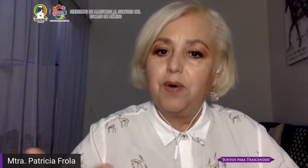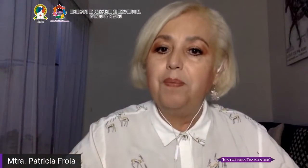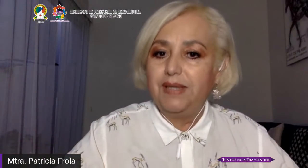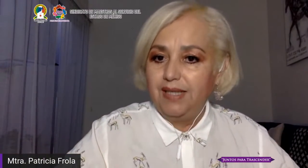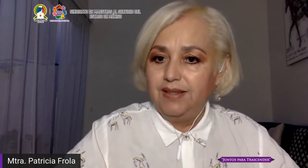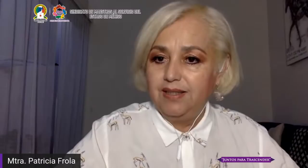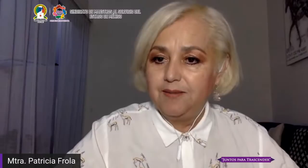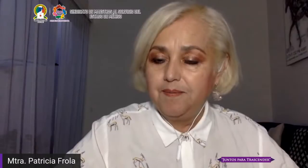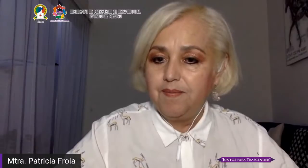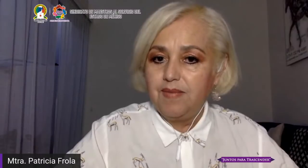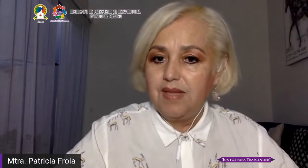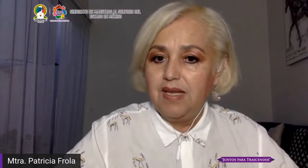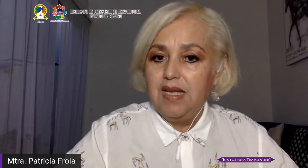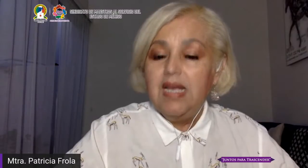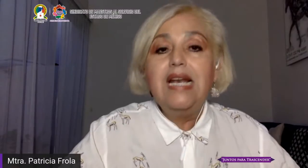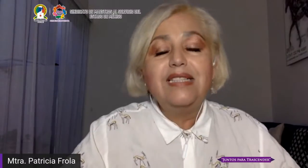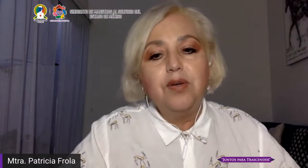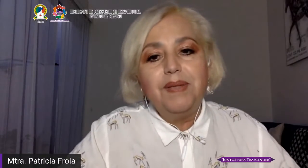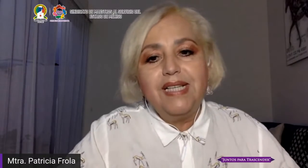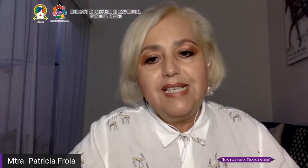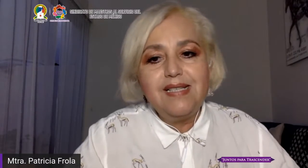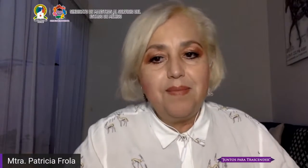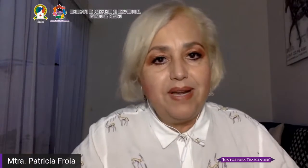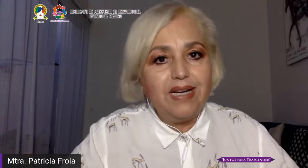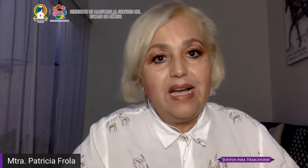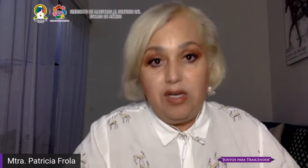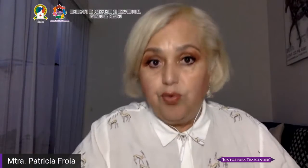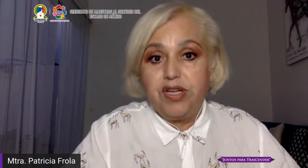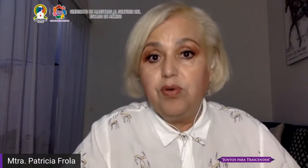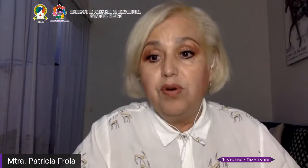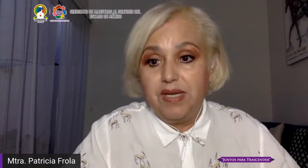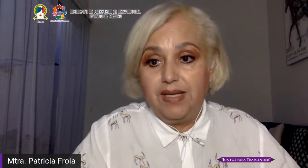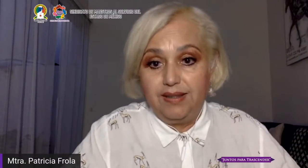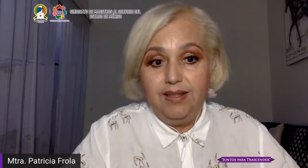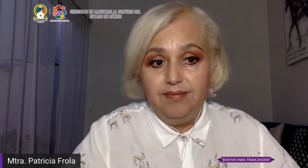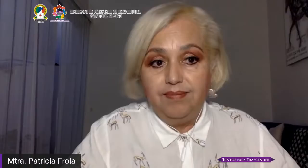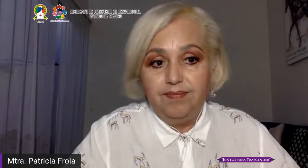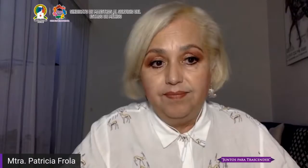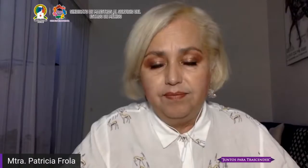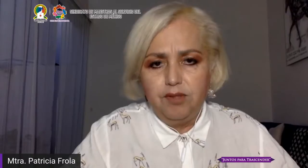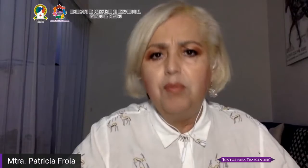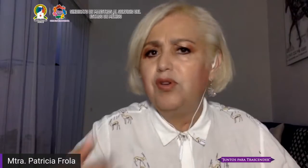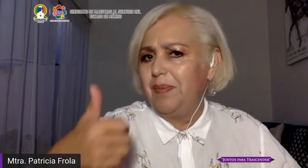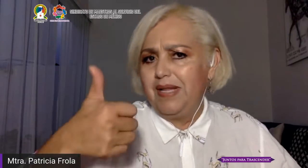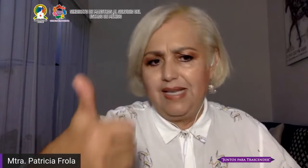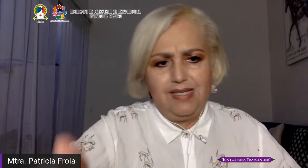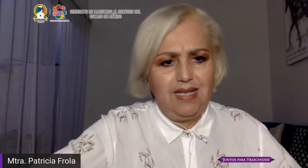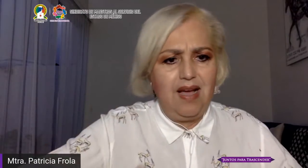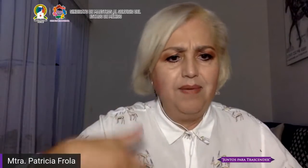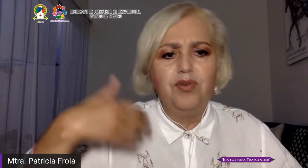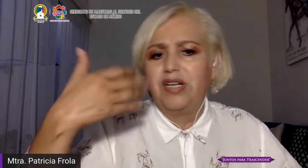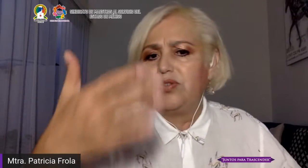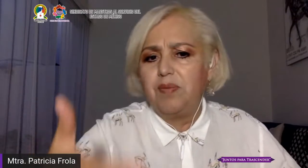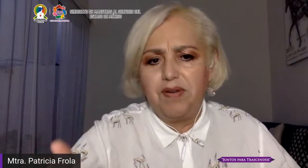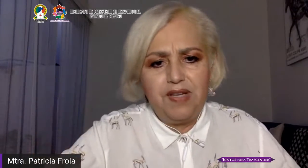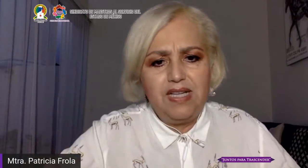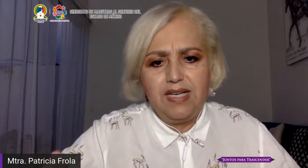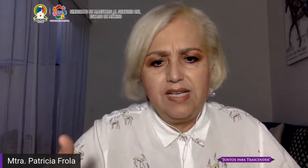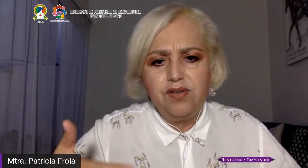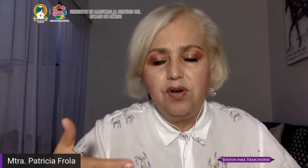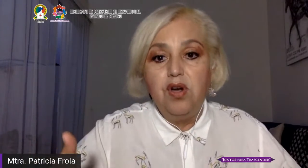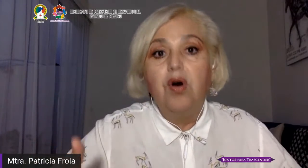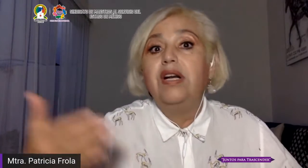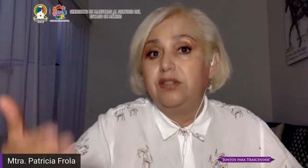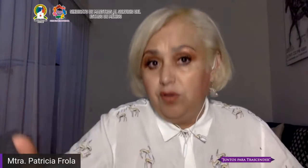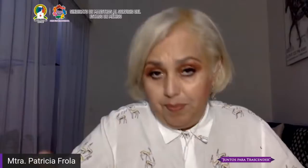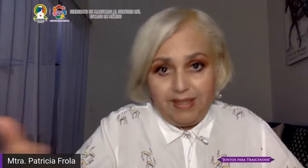desarrollar competencias las competencias que marca el currículo vigente como los aprendizajes clave o los rasgos del perfil